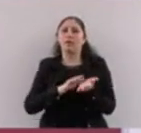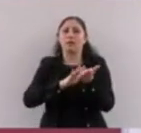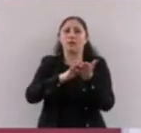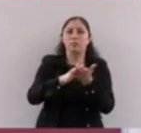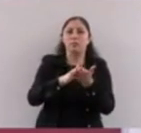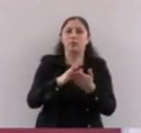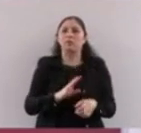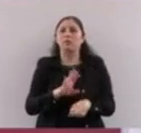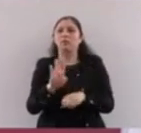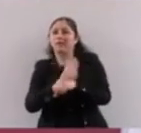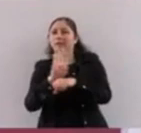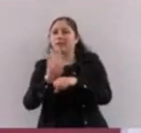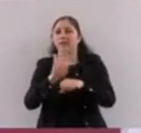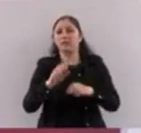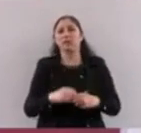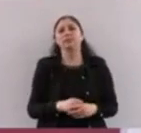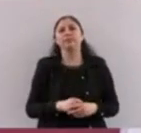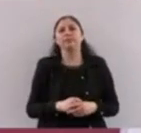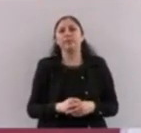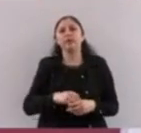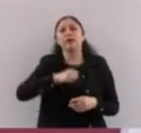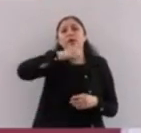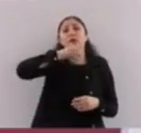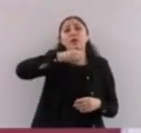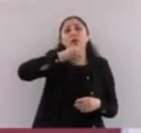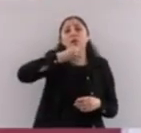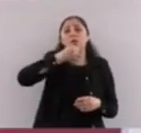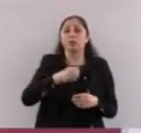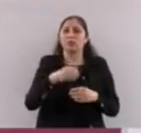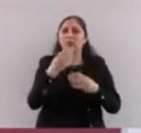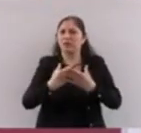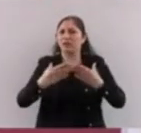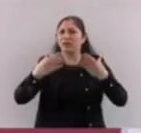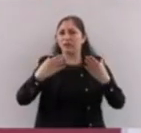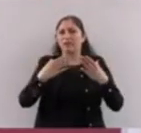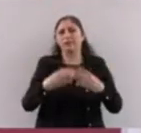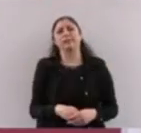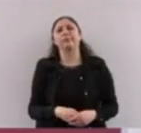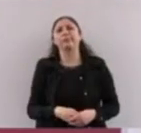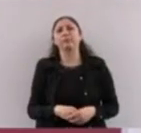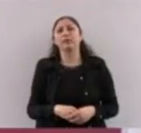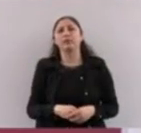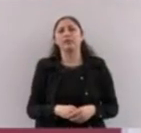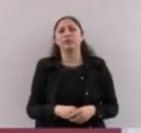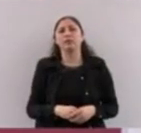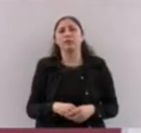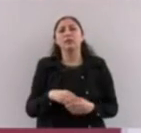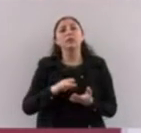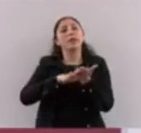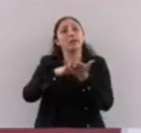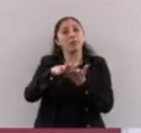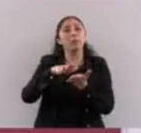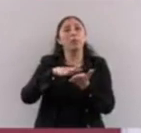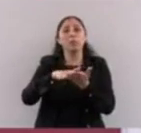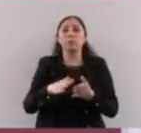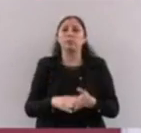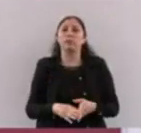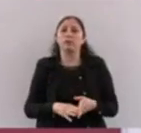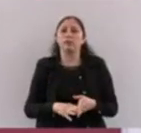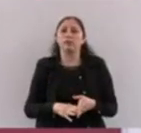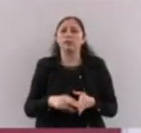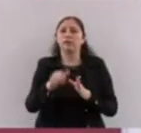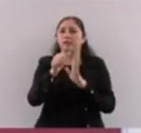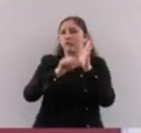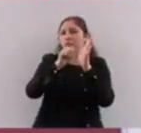programas. Ustedes, el de adulto mayor es el más grande de todo el país. En este bimestre, en este mes de